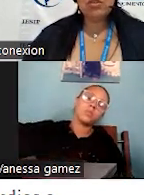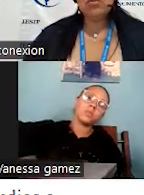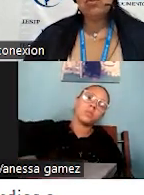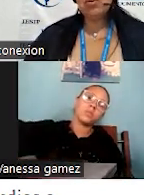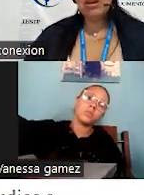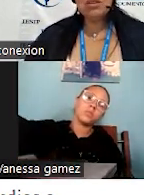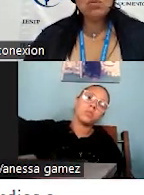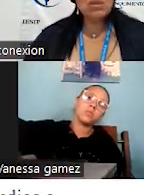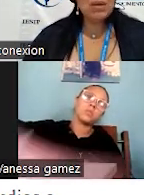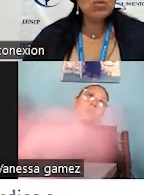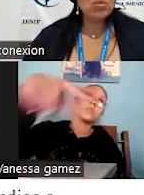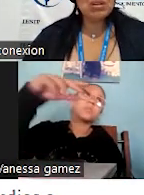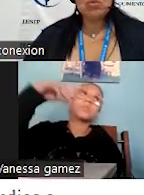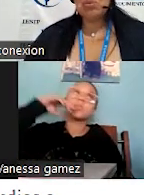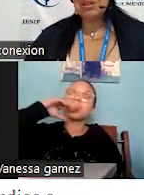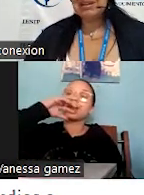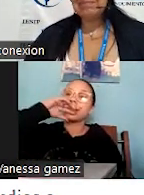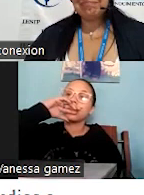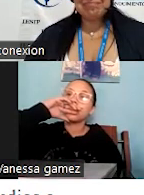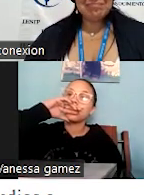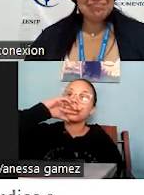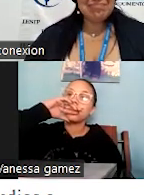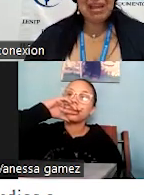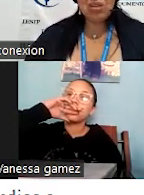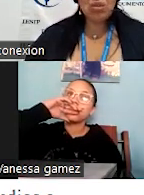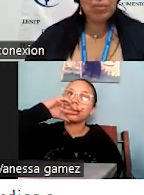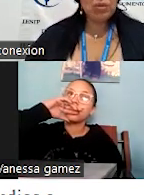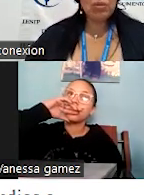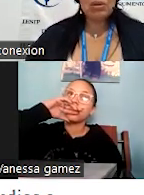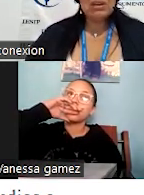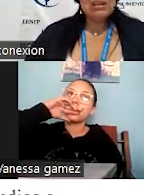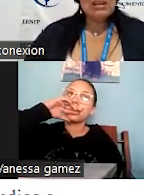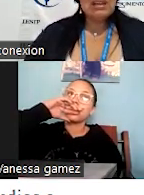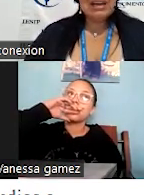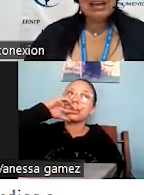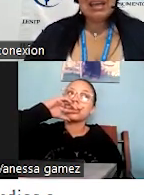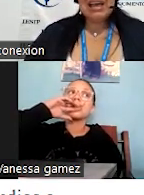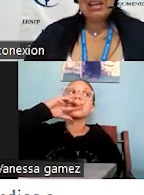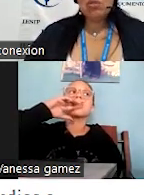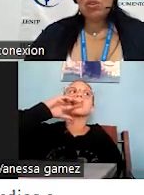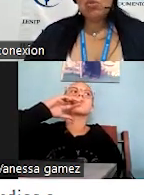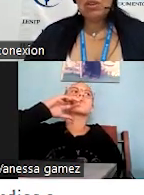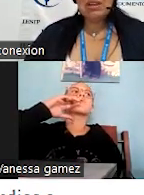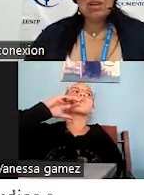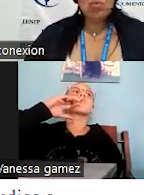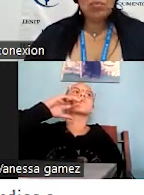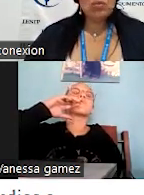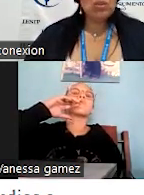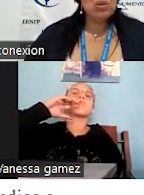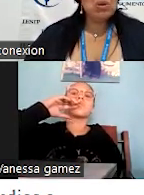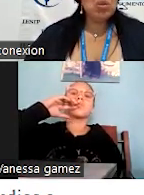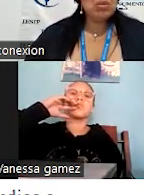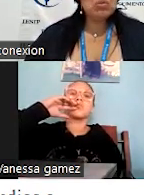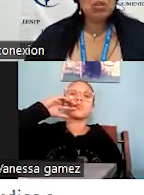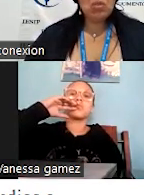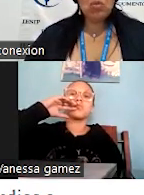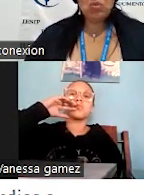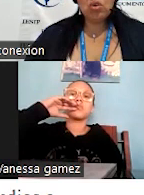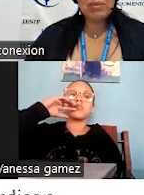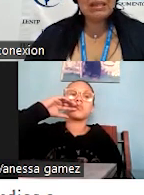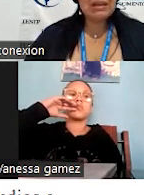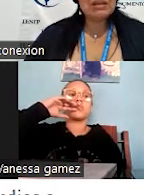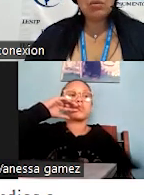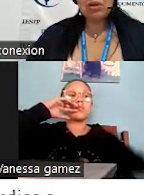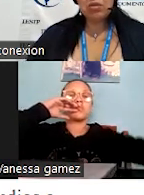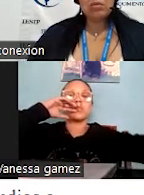Porque si usted organiza un evento y resulta que es lo peor y la calidad, y entonces tú tienes a tus mesoneros y los mesoneros